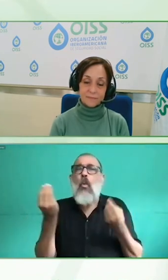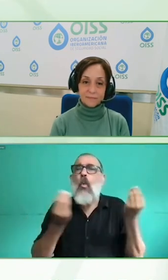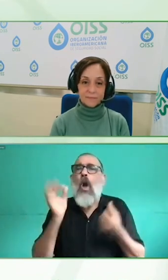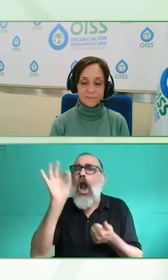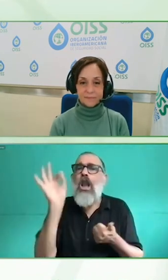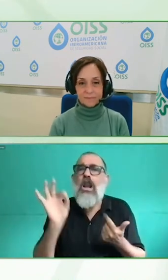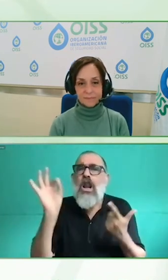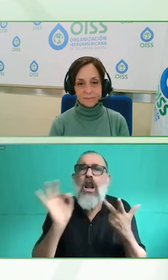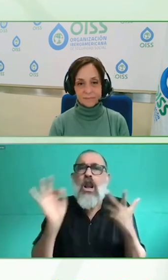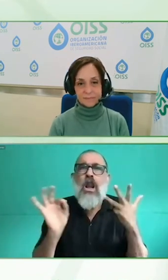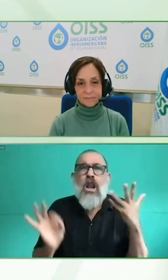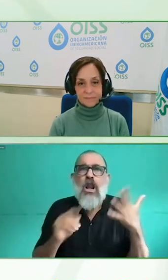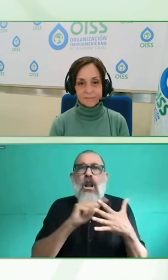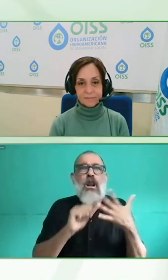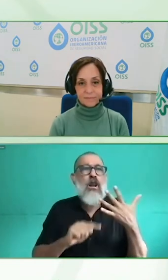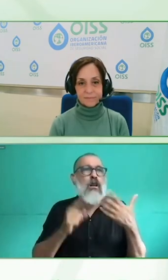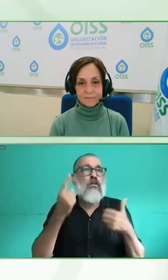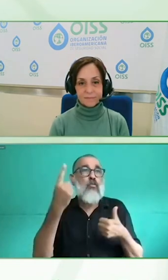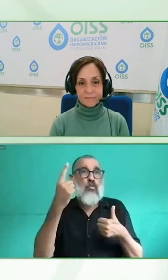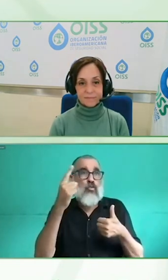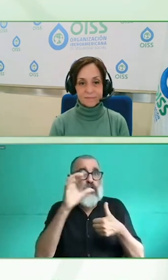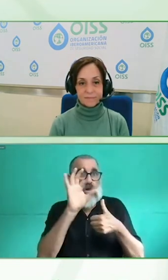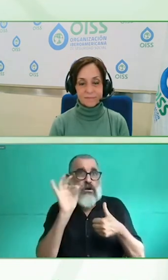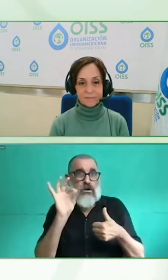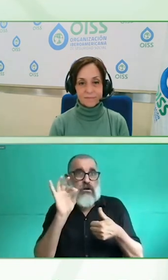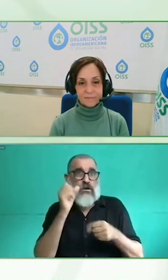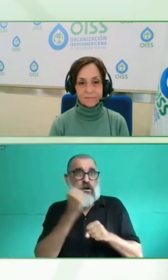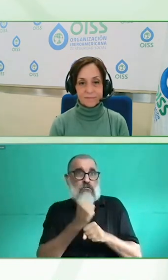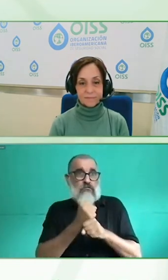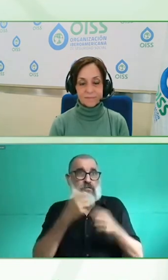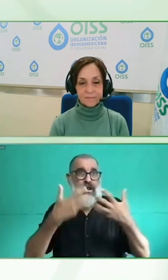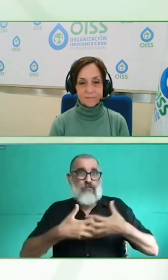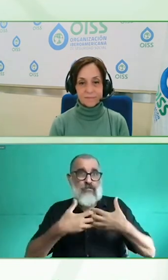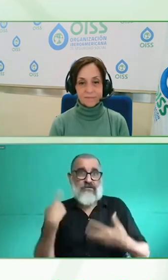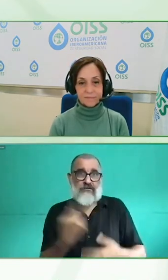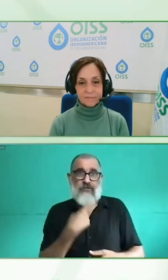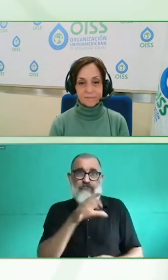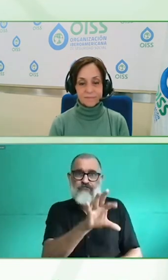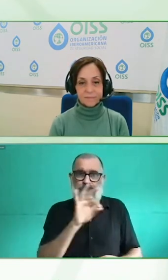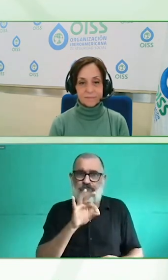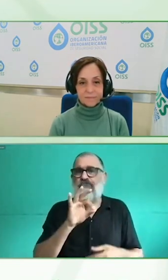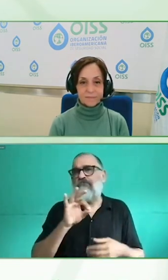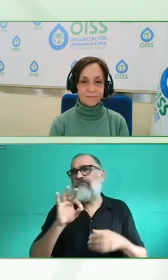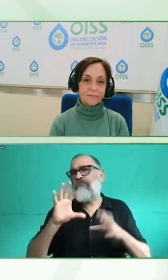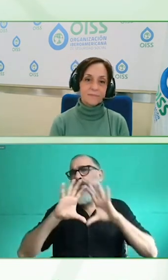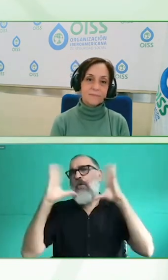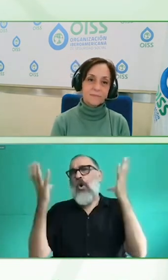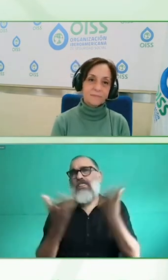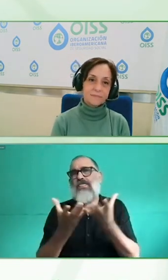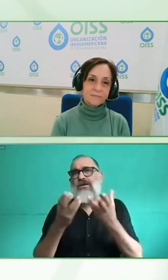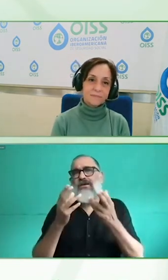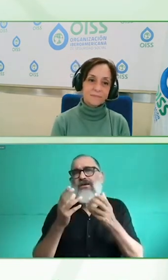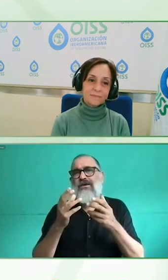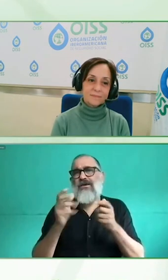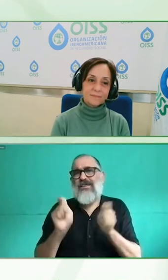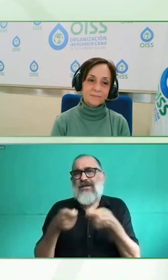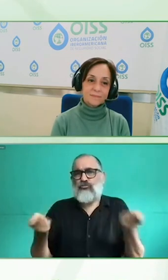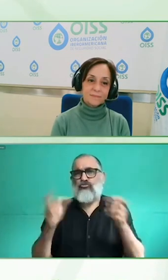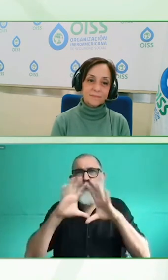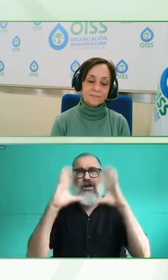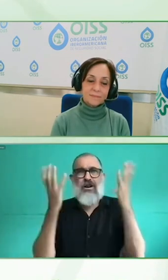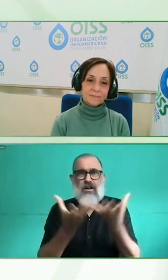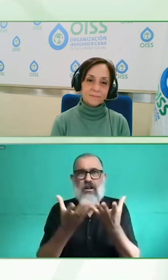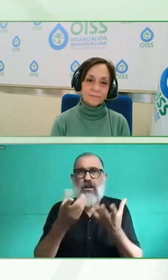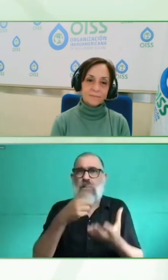posibilidad a una persona ciega, que en este caso entienda si está tomando una cerveza de blanca, rubia o del sabor que sea, ¿no?